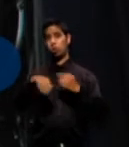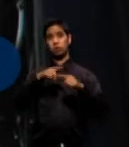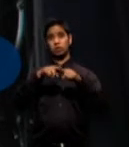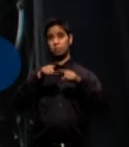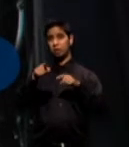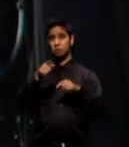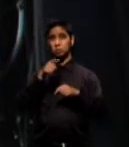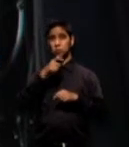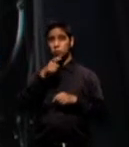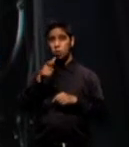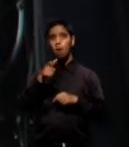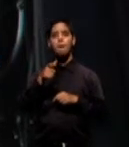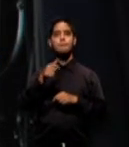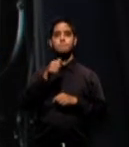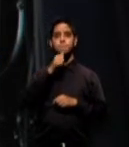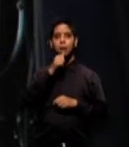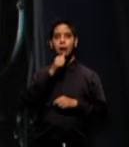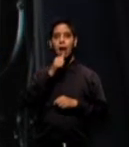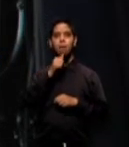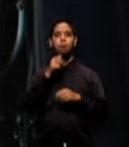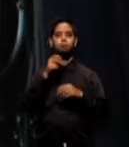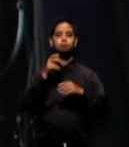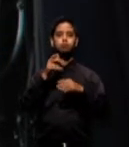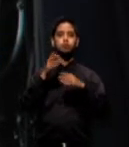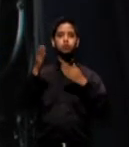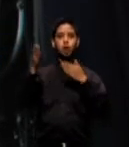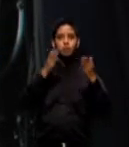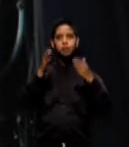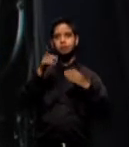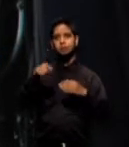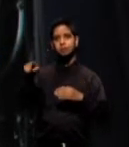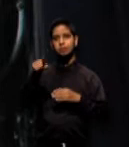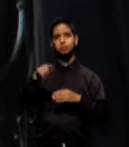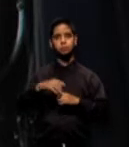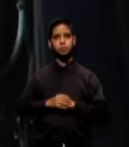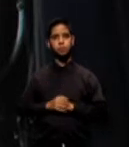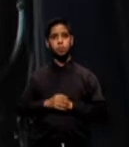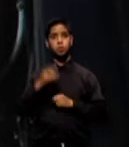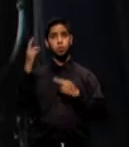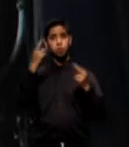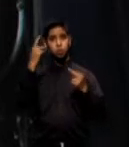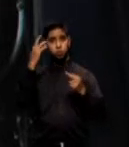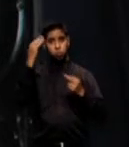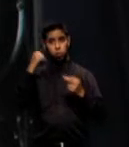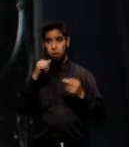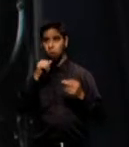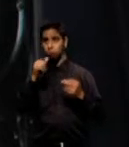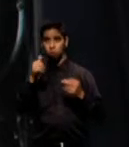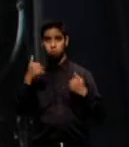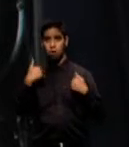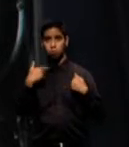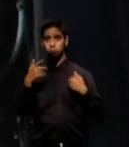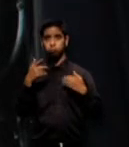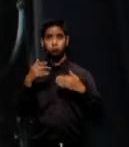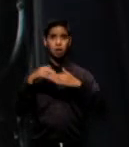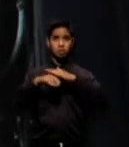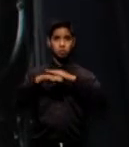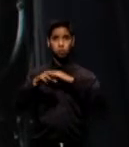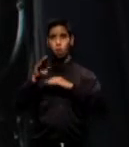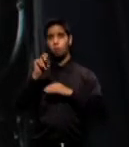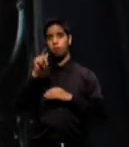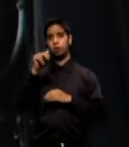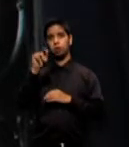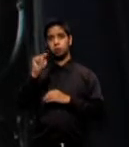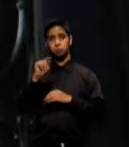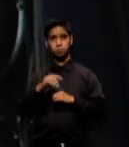privadas. Según el distrito económico actual, la falta de acceso actual a los mercados capitales, el budget la Comunidad